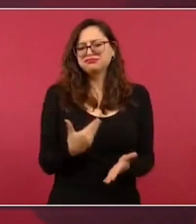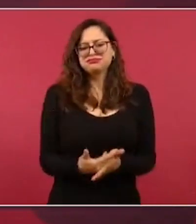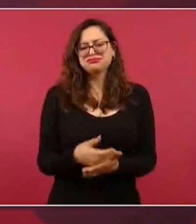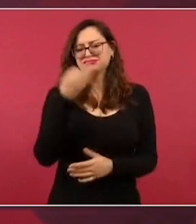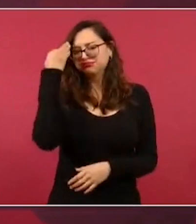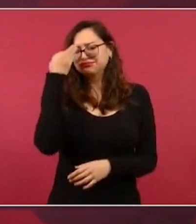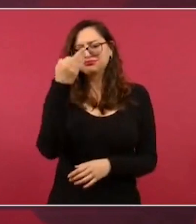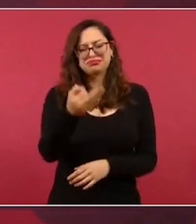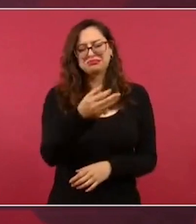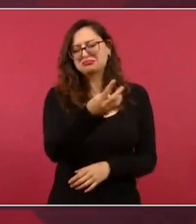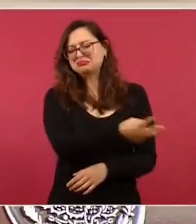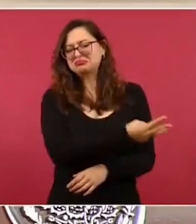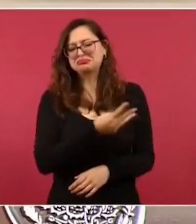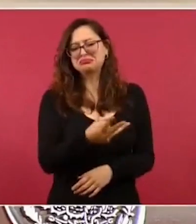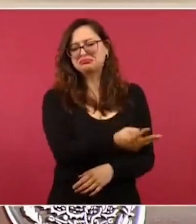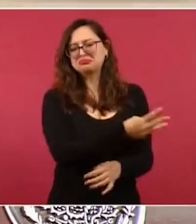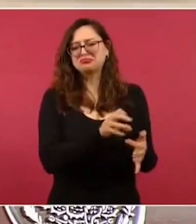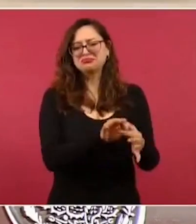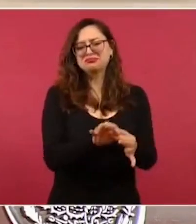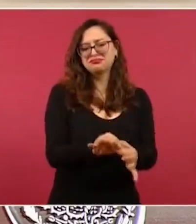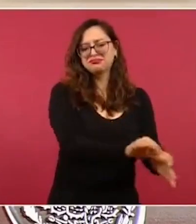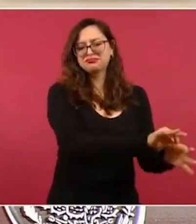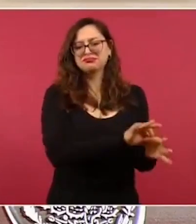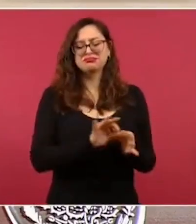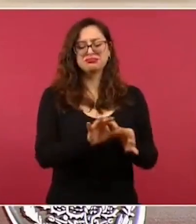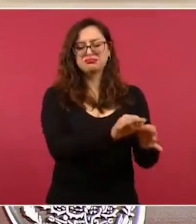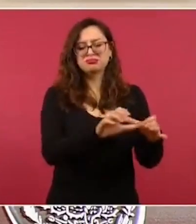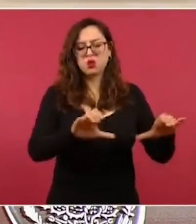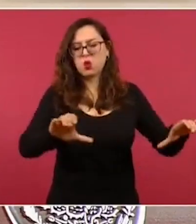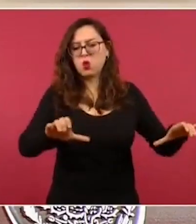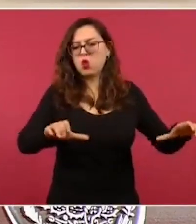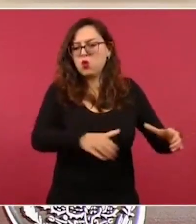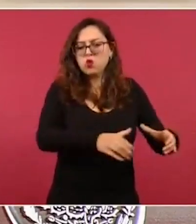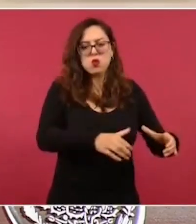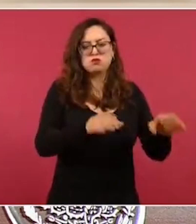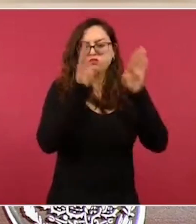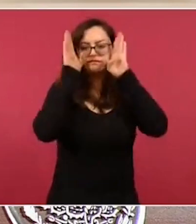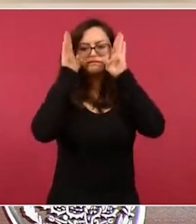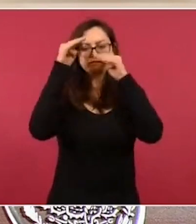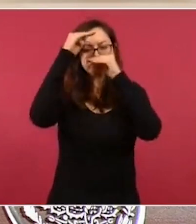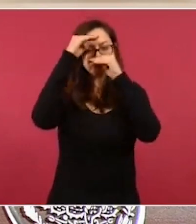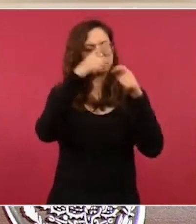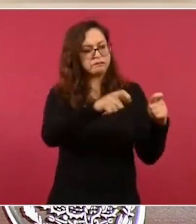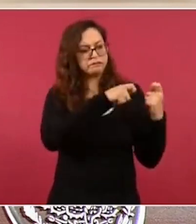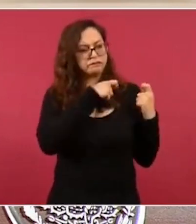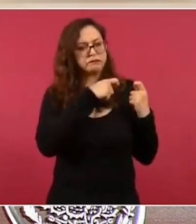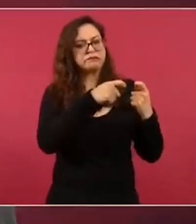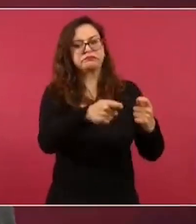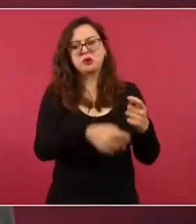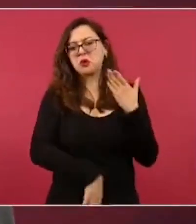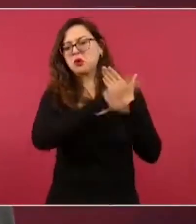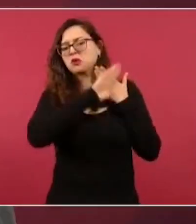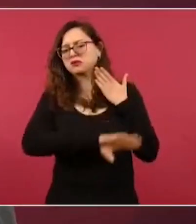derecho de reagruparse. El mandatario hizo estas declaraciones luego de que la coalición opositora Va por México. Anunció este jueves que participará en las